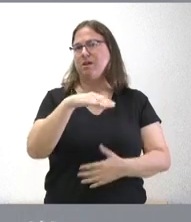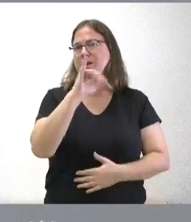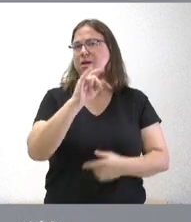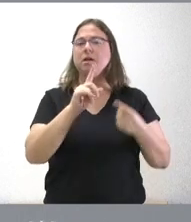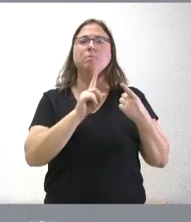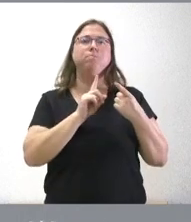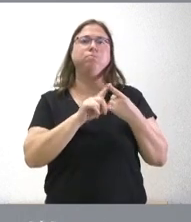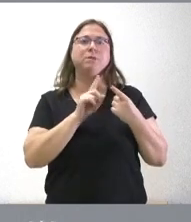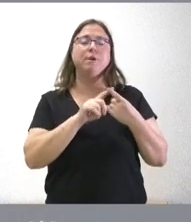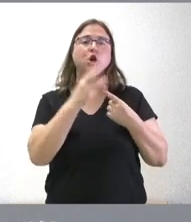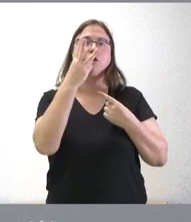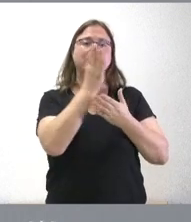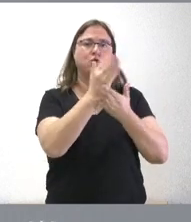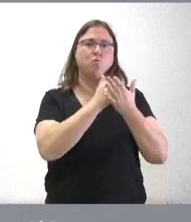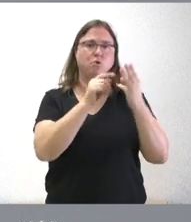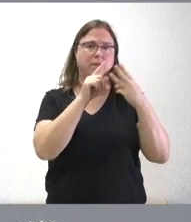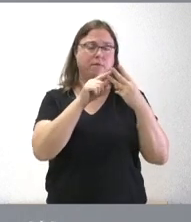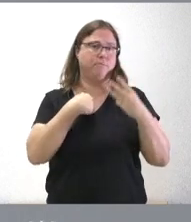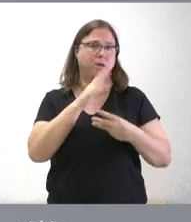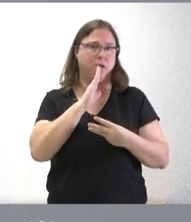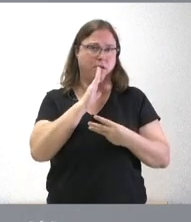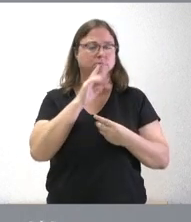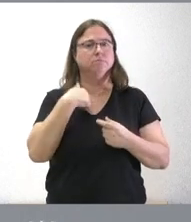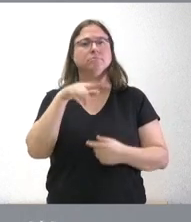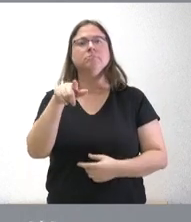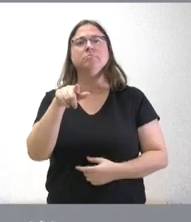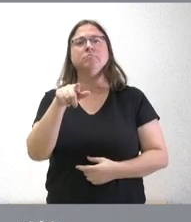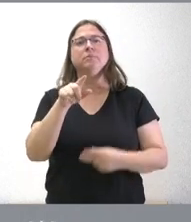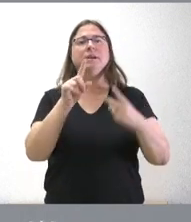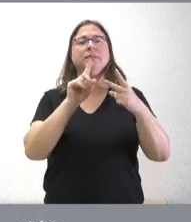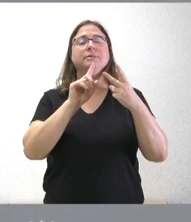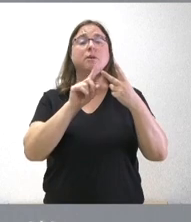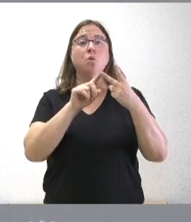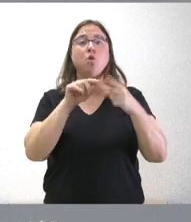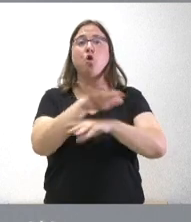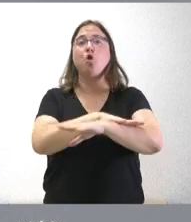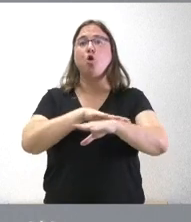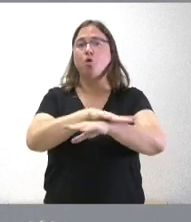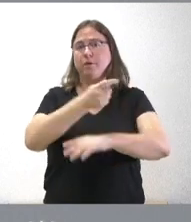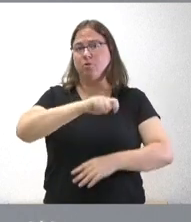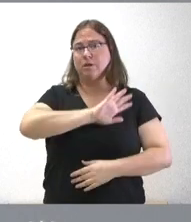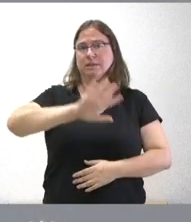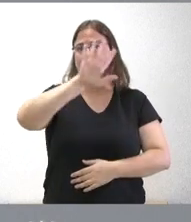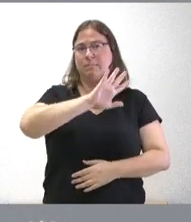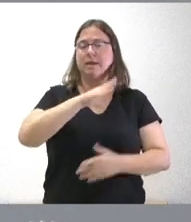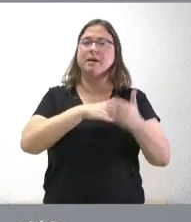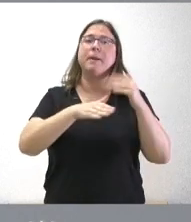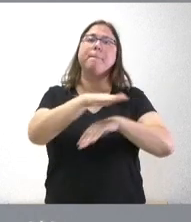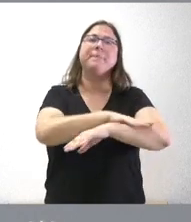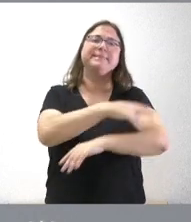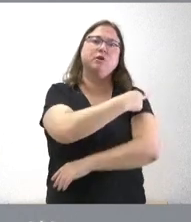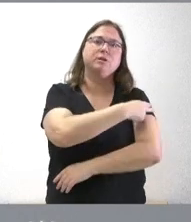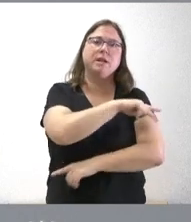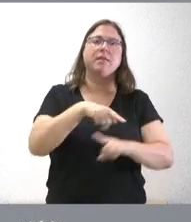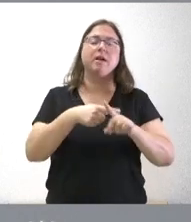primer lugar las tres comunidades autónomas que usted ha citado en segundo lugar el propio gobierno de España tanto a través del Ministerio de Sanidad como a